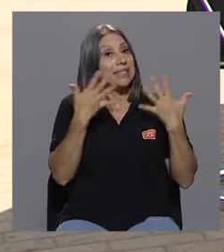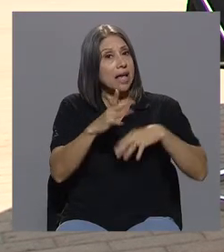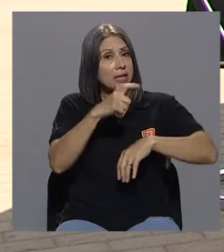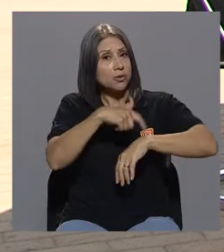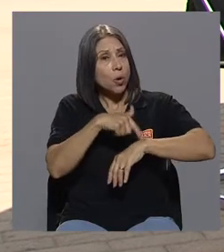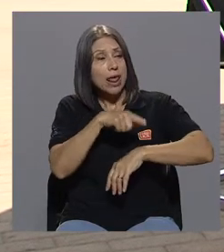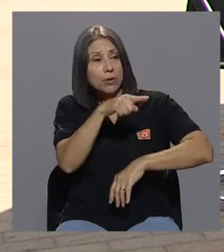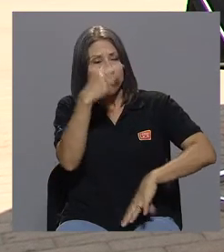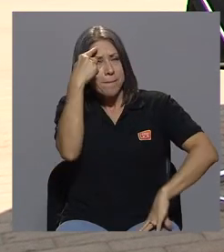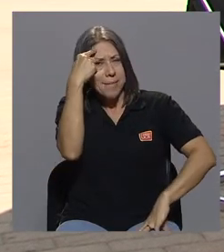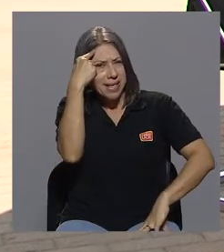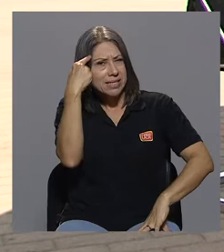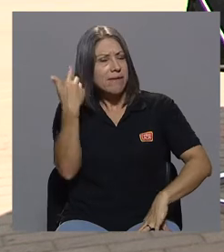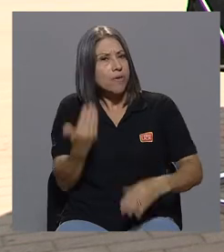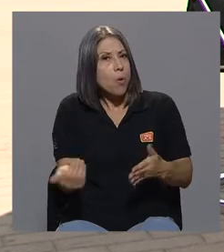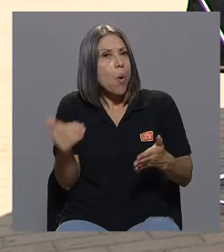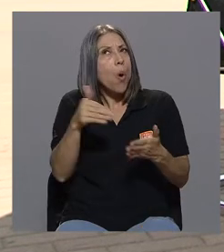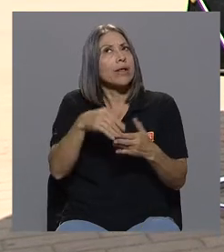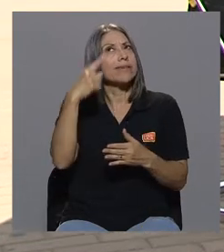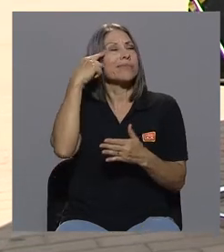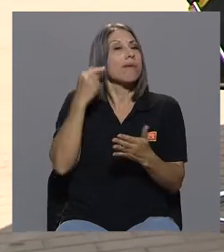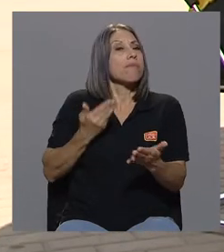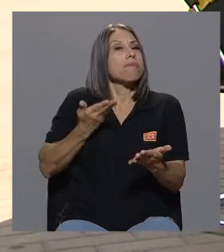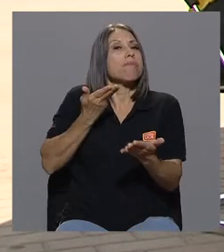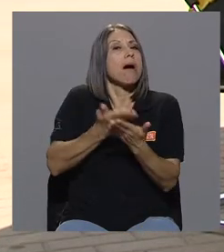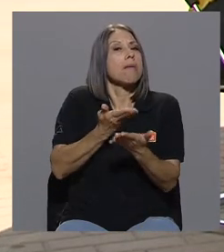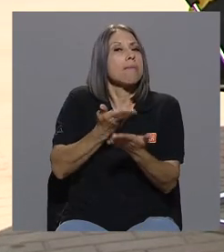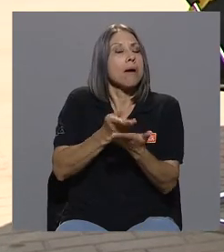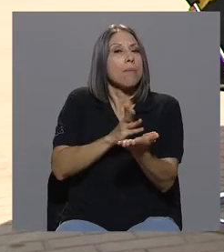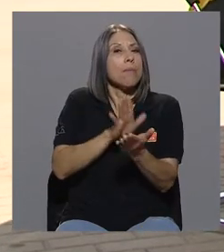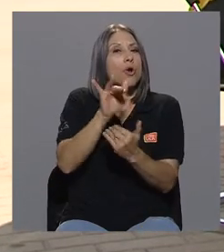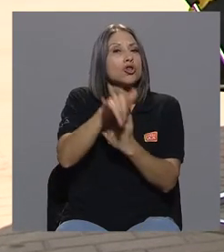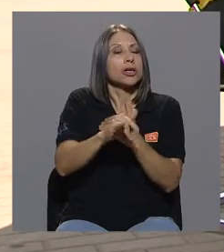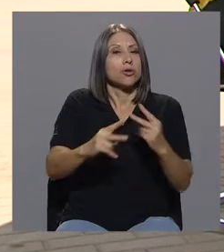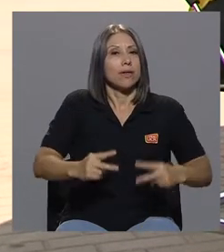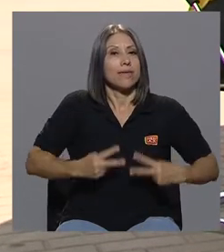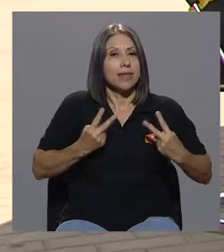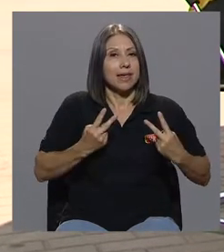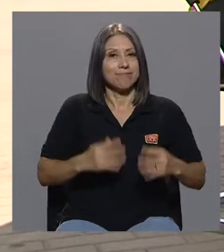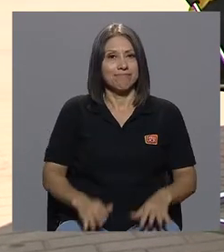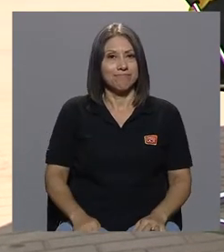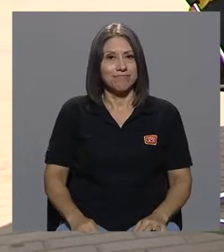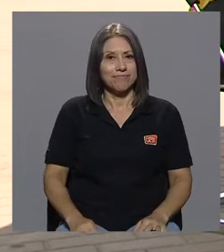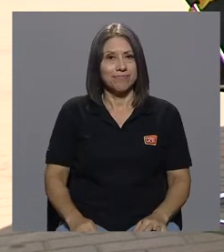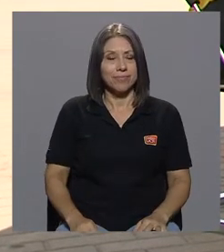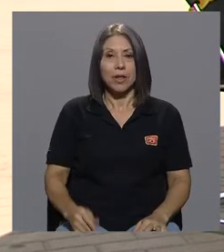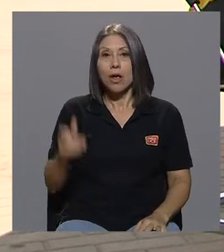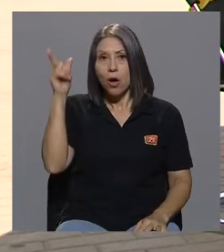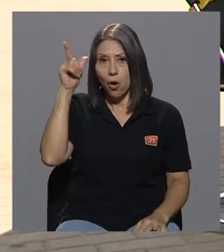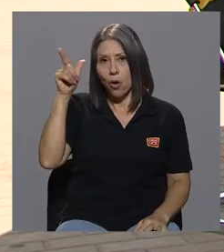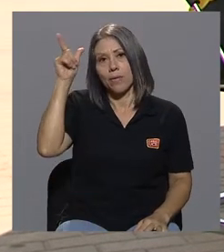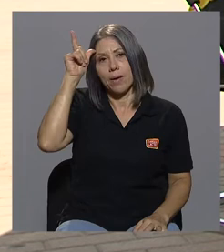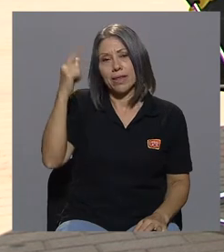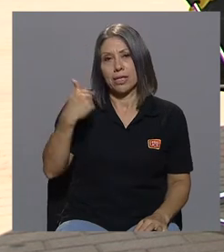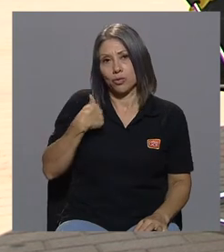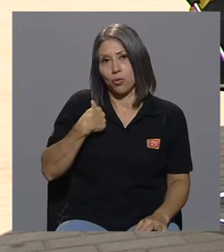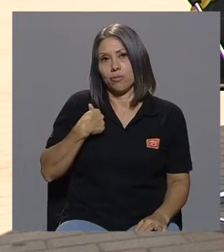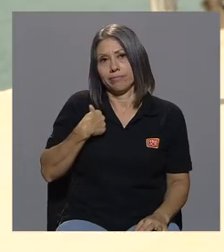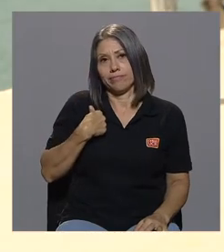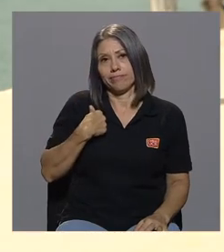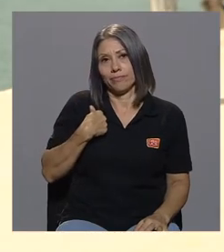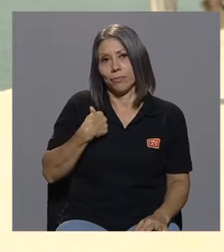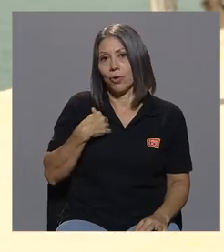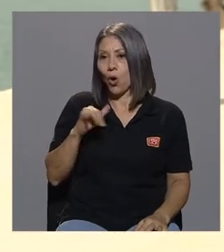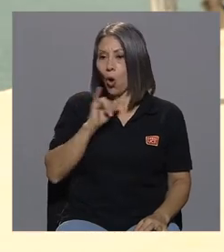y replanteándonos un proyecto de vida obviamente tuve que como ser integral